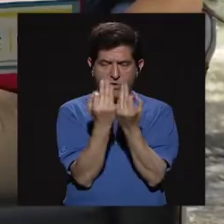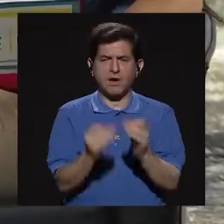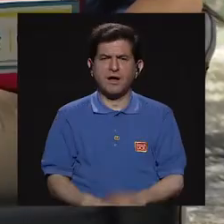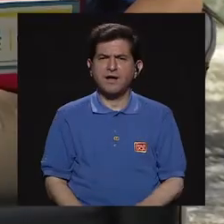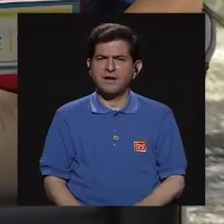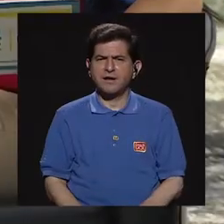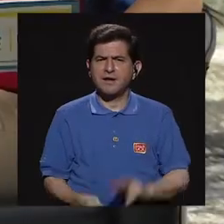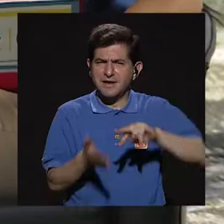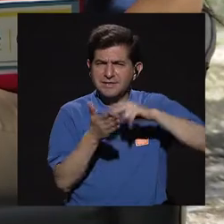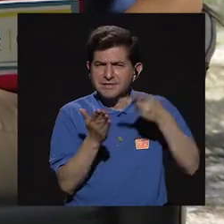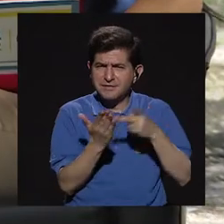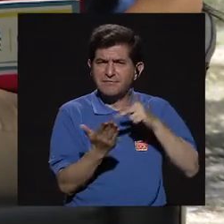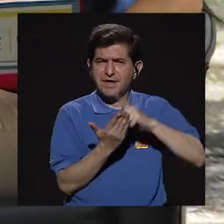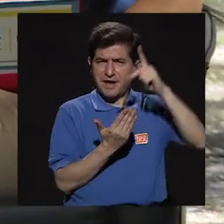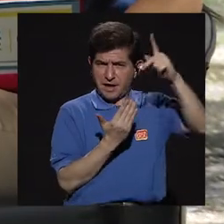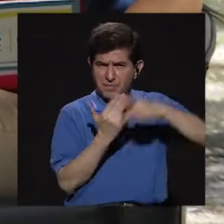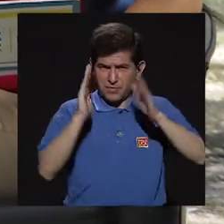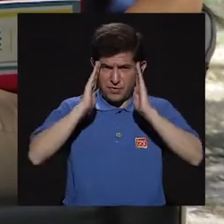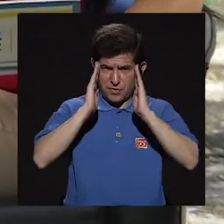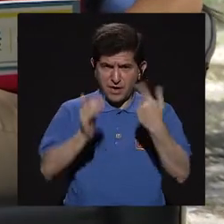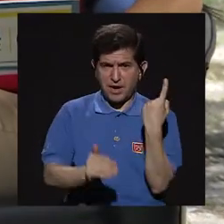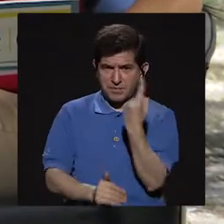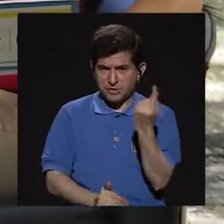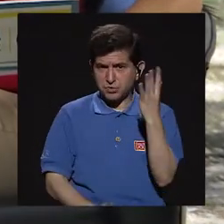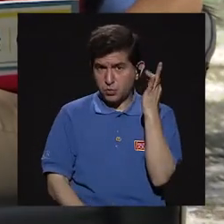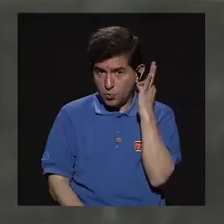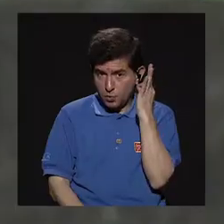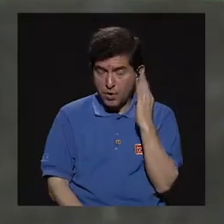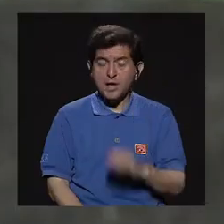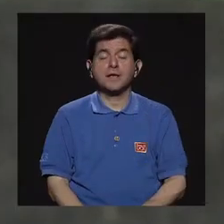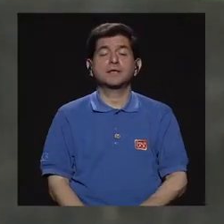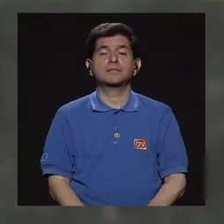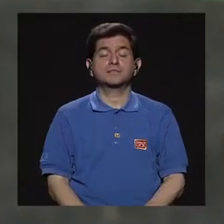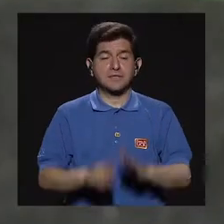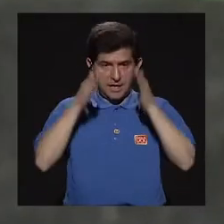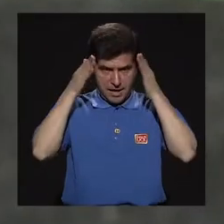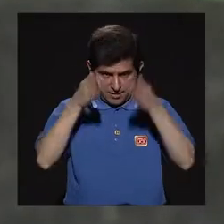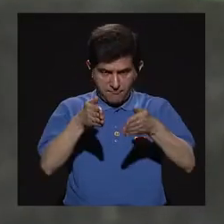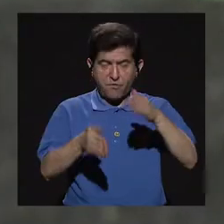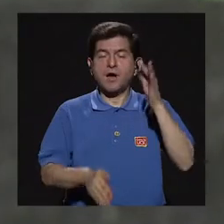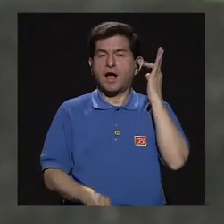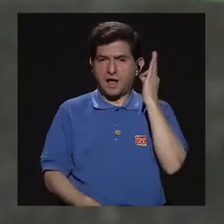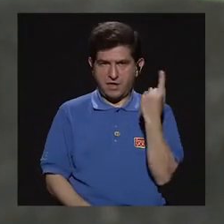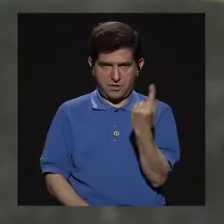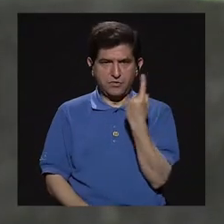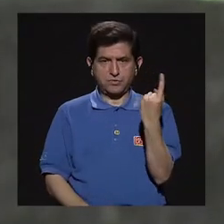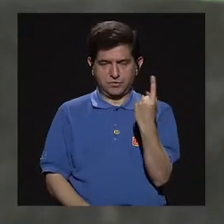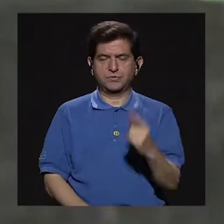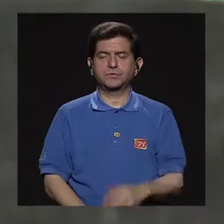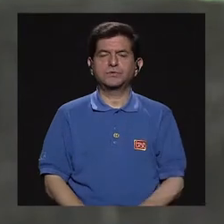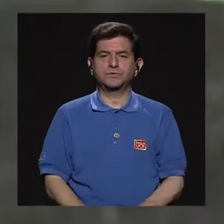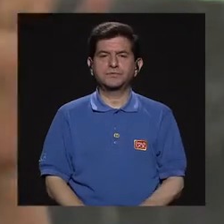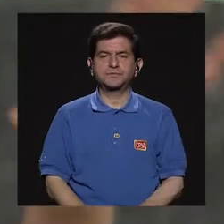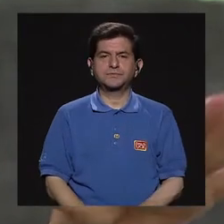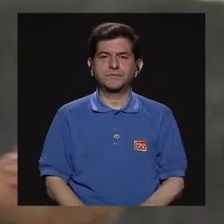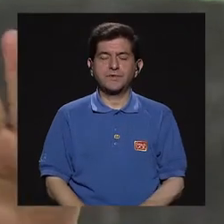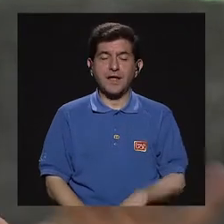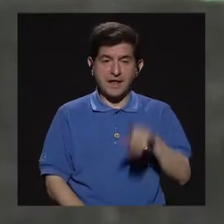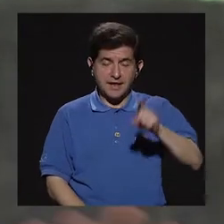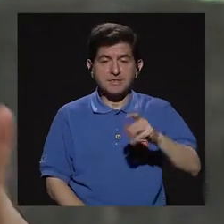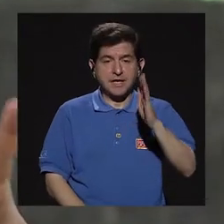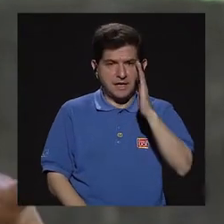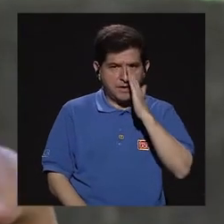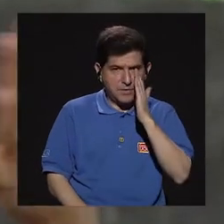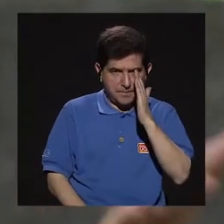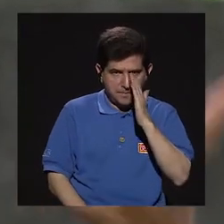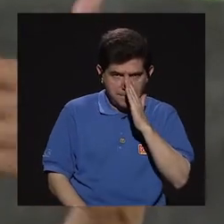Te estoy entendiendo que es un programa dirigido únicamente a mujeres. Dirigido a mujeres, exactamente. programa en específico. Sí, tienen que ser